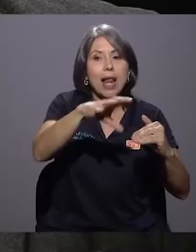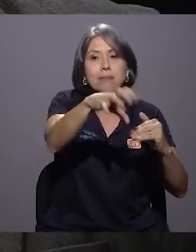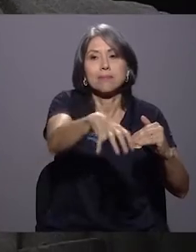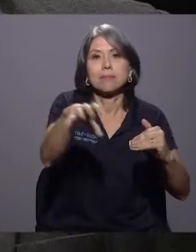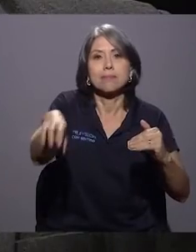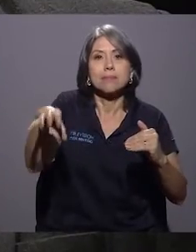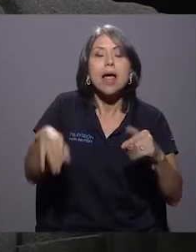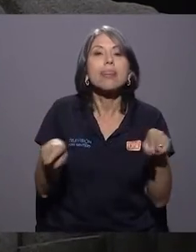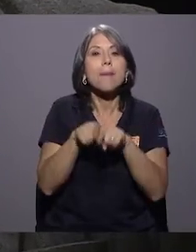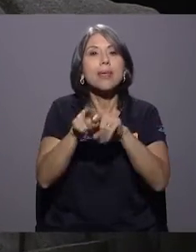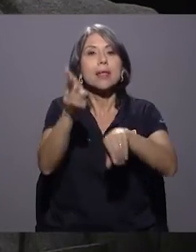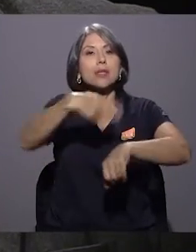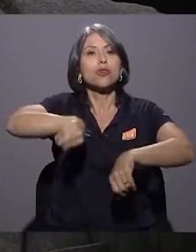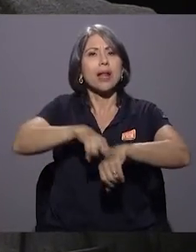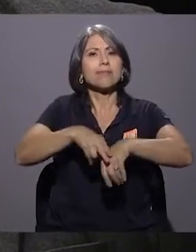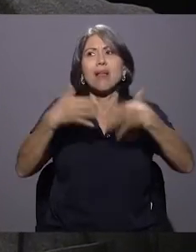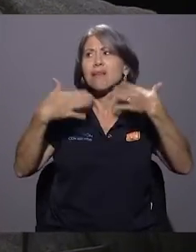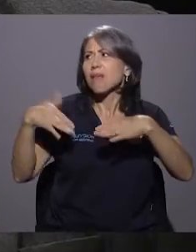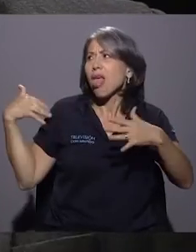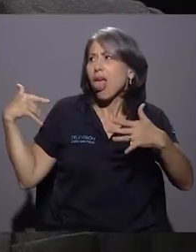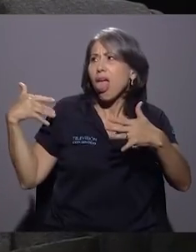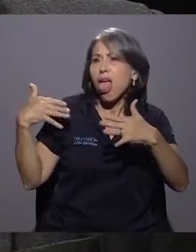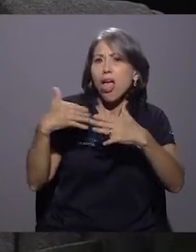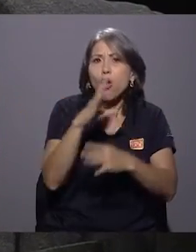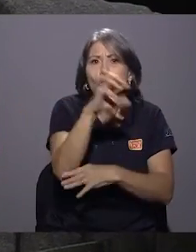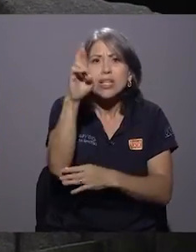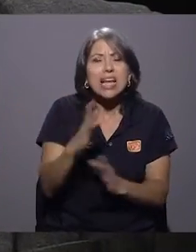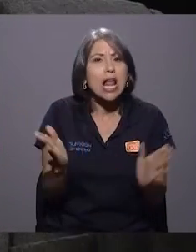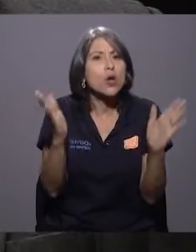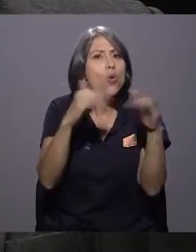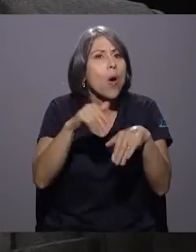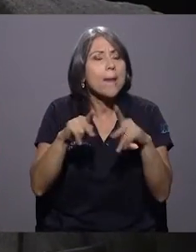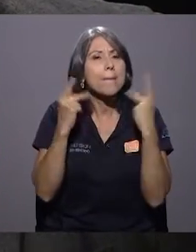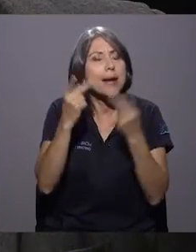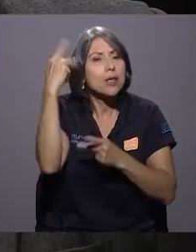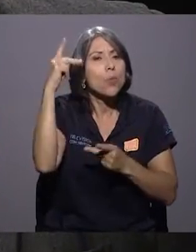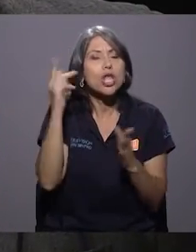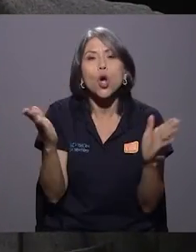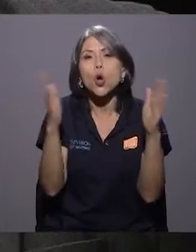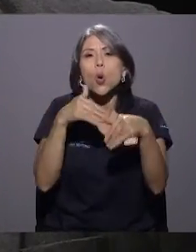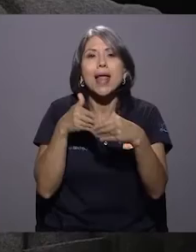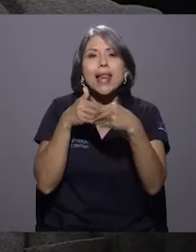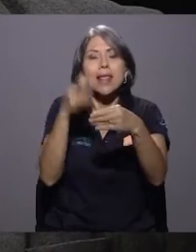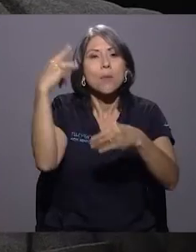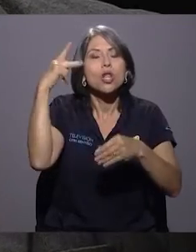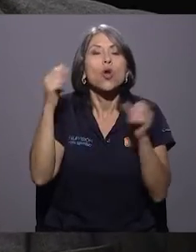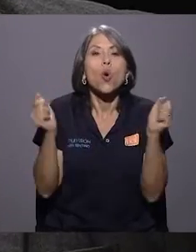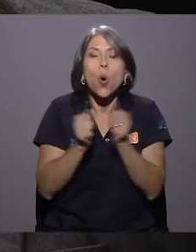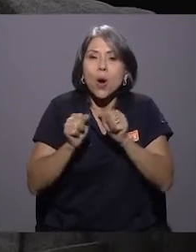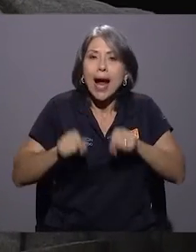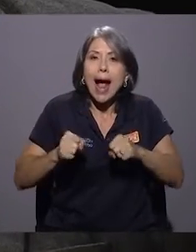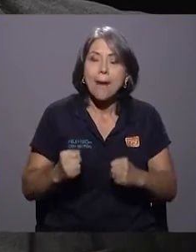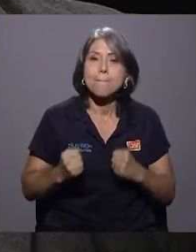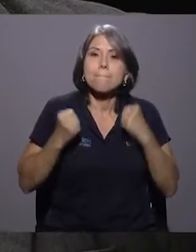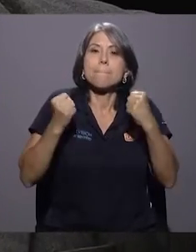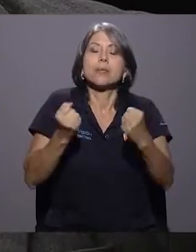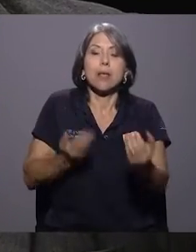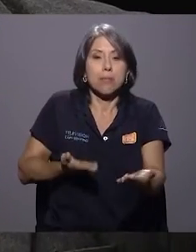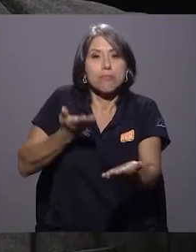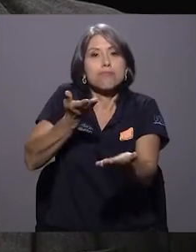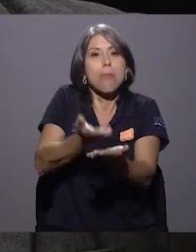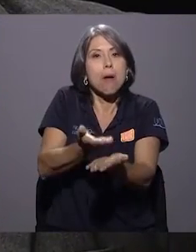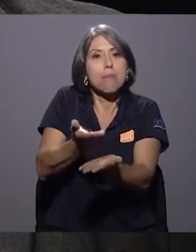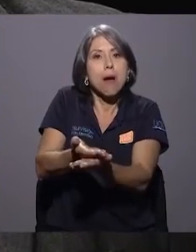nacional. En Costa Rica ya desde hace mucho rato no hay ningún partido político, ni ningún líder político que tenga la capacidad de plantear